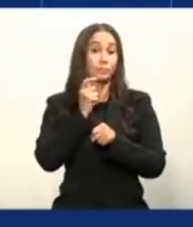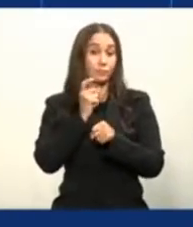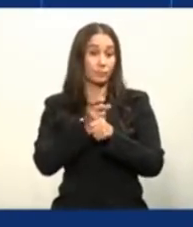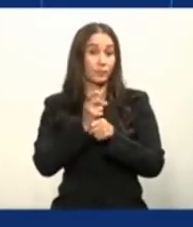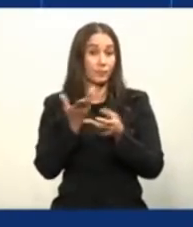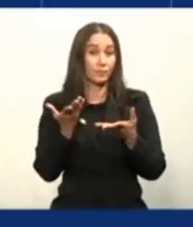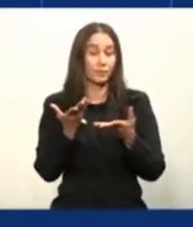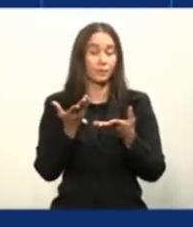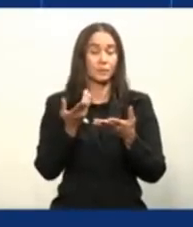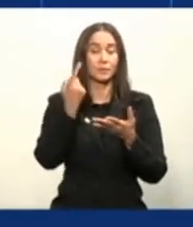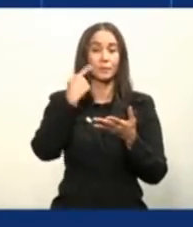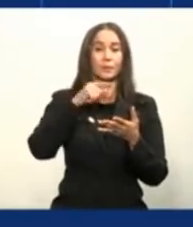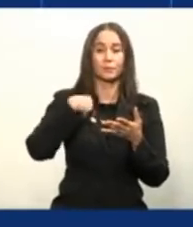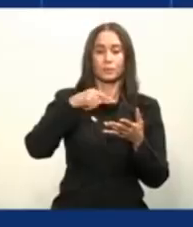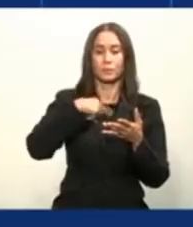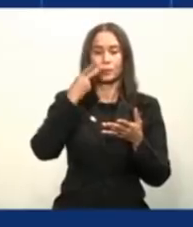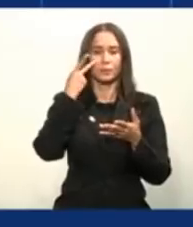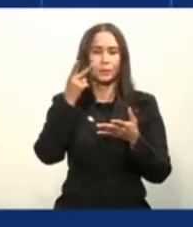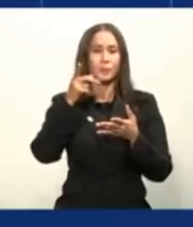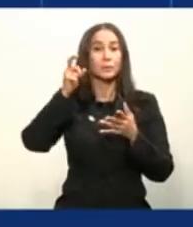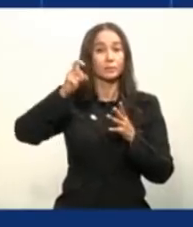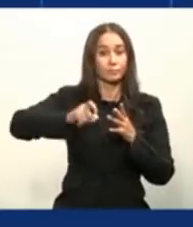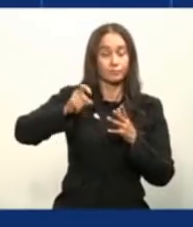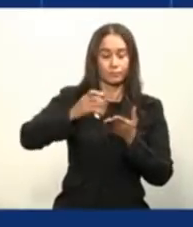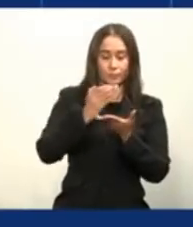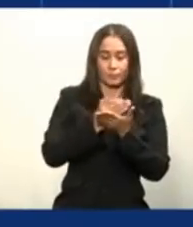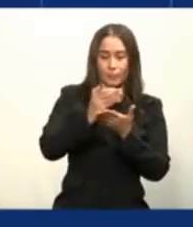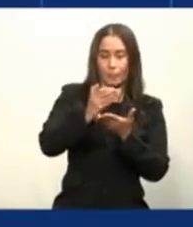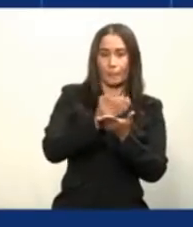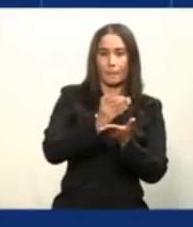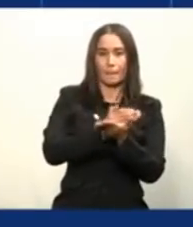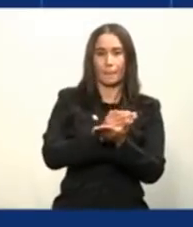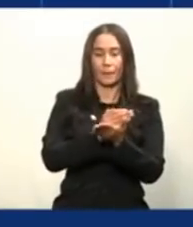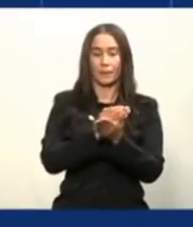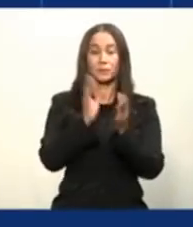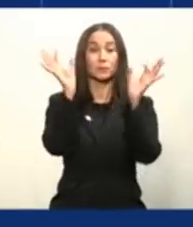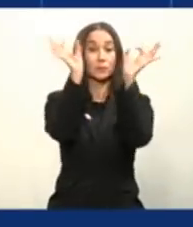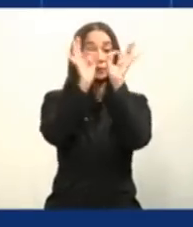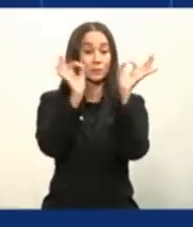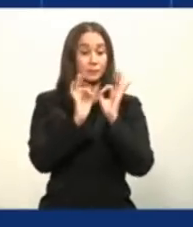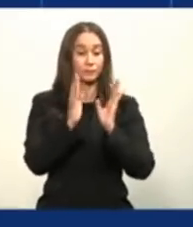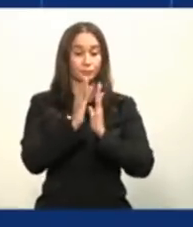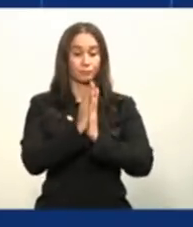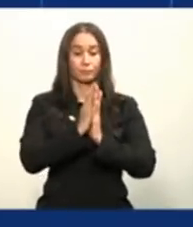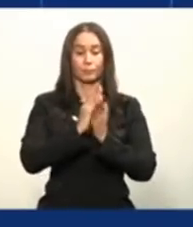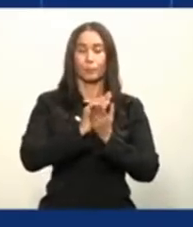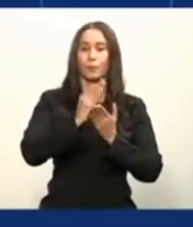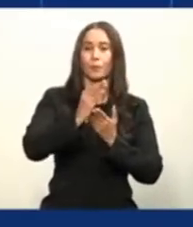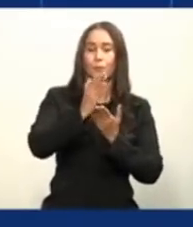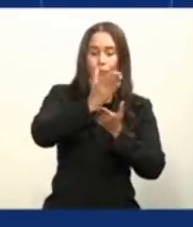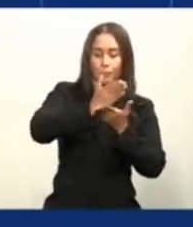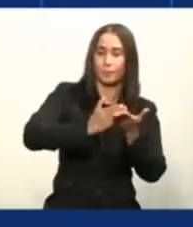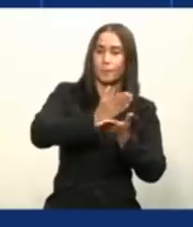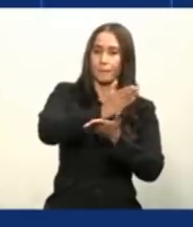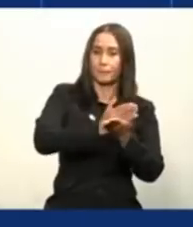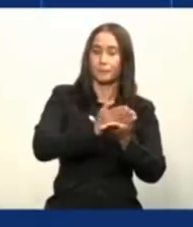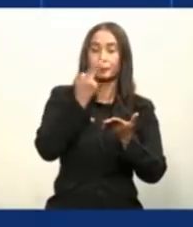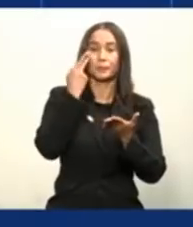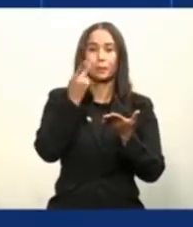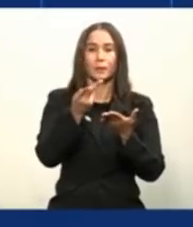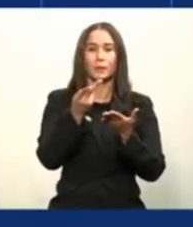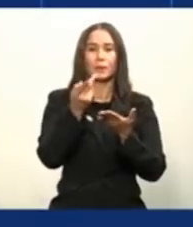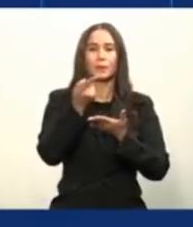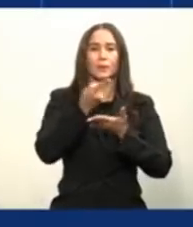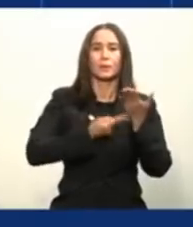por tanto, nosotros vimos la necesidad de armar una estructura, una estructura en donde vamos a ver ahora